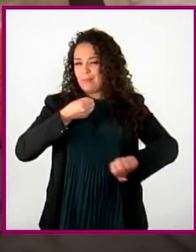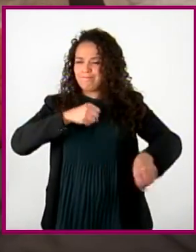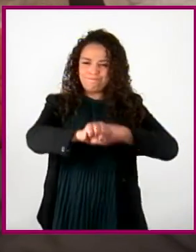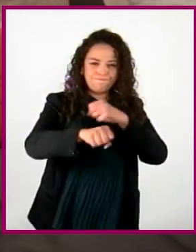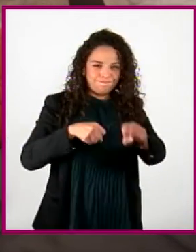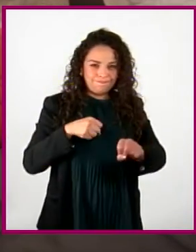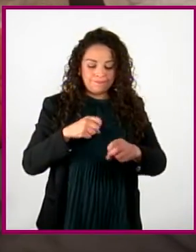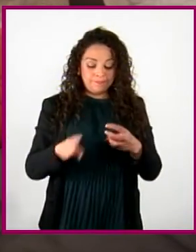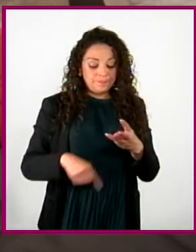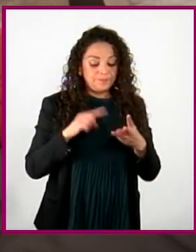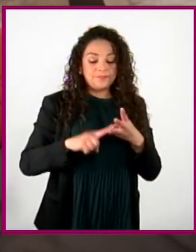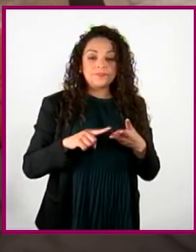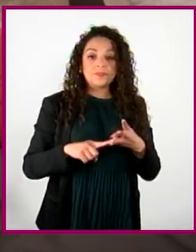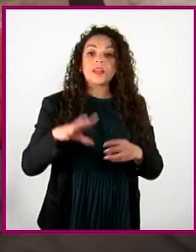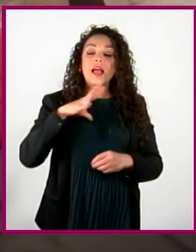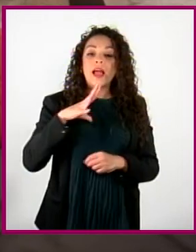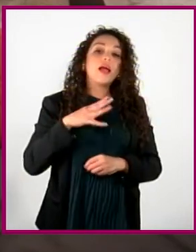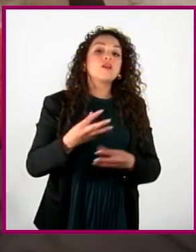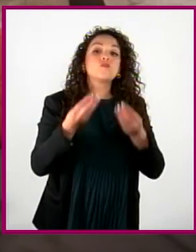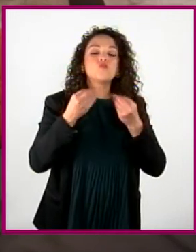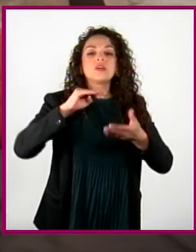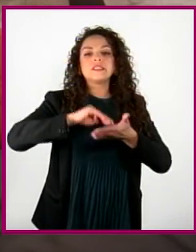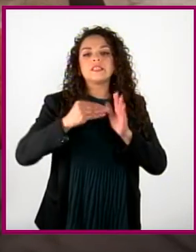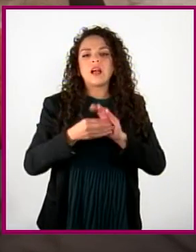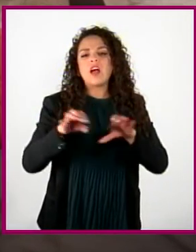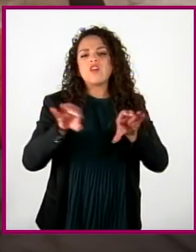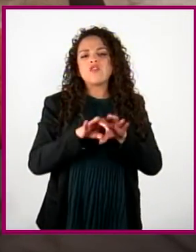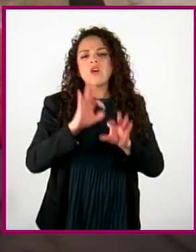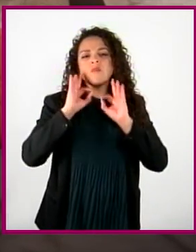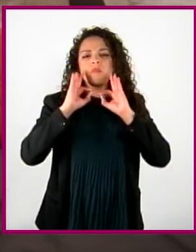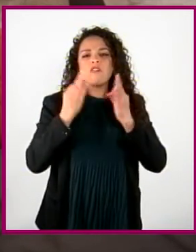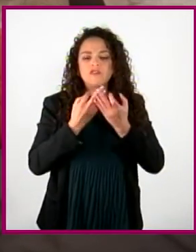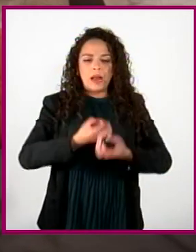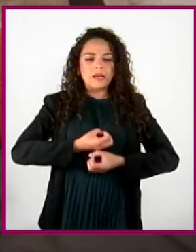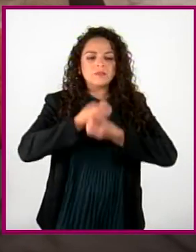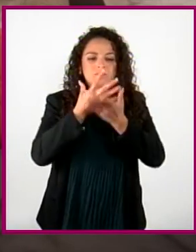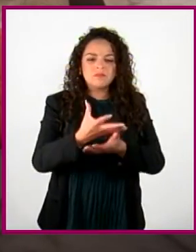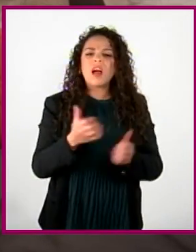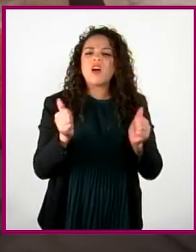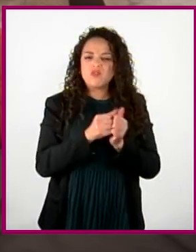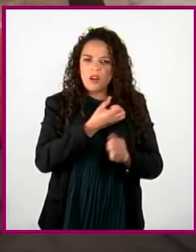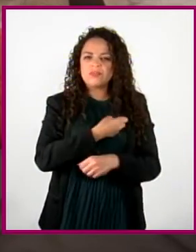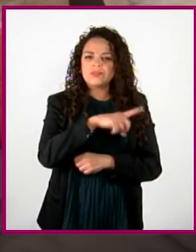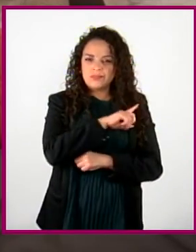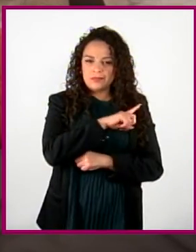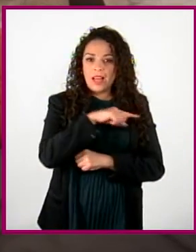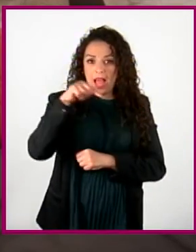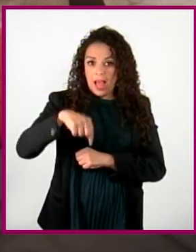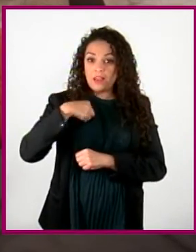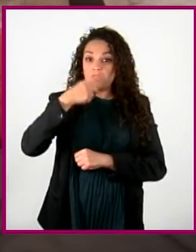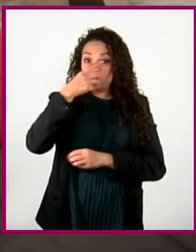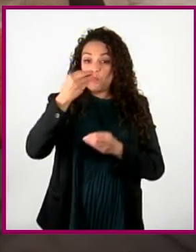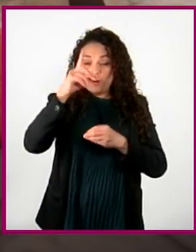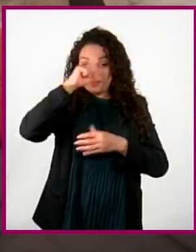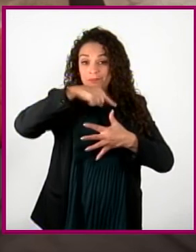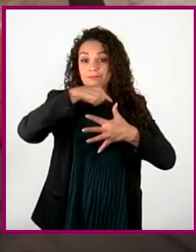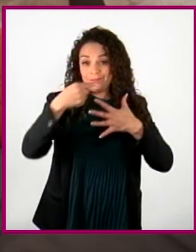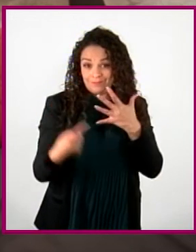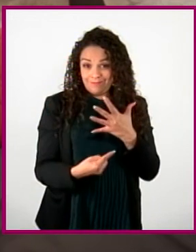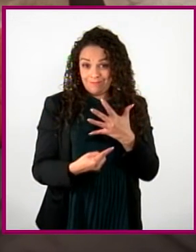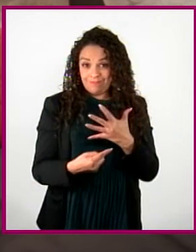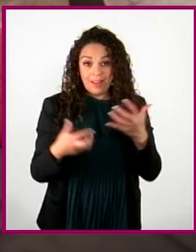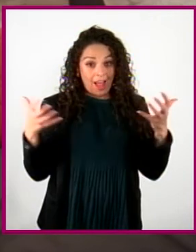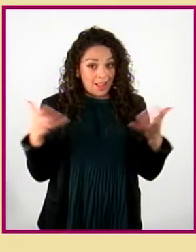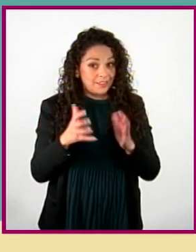muchas estrategias para ayudarte a expresar de manera sana las emociones. Aquí te dimos varias. ¡Pon manos a la hora!